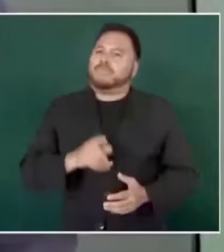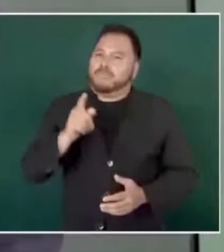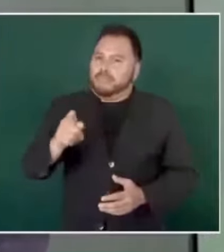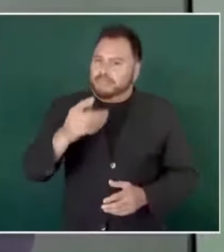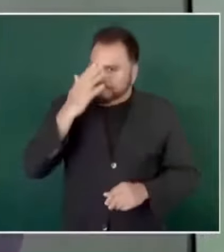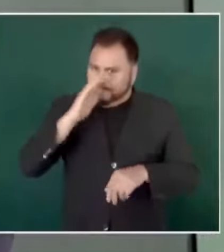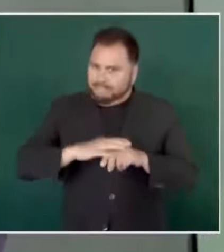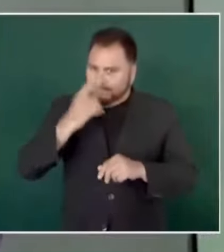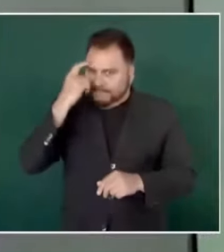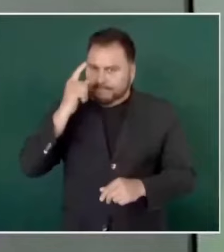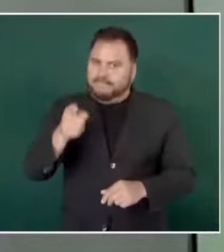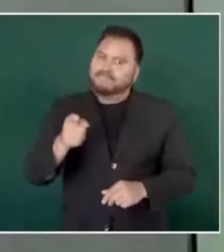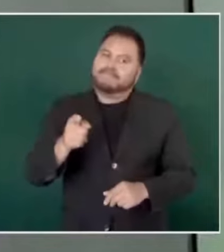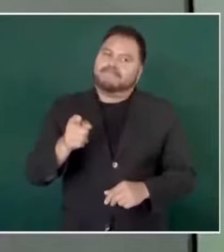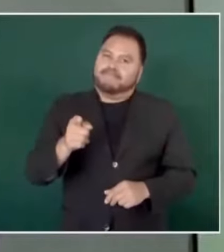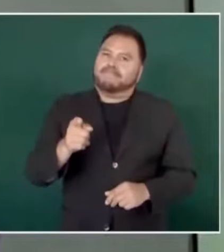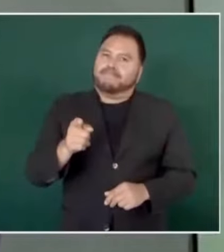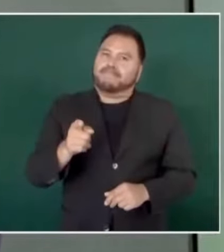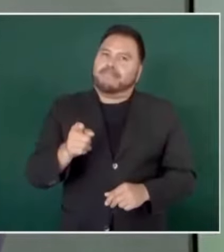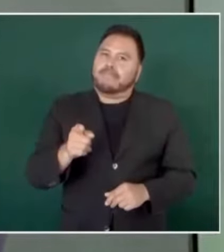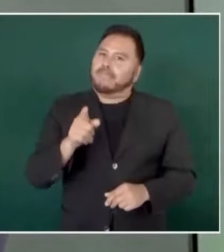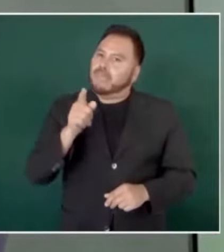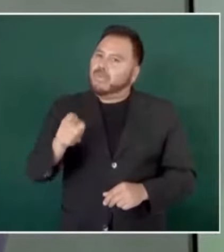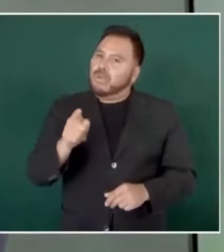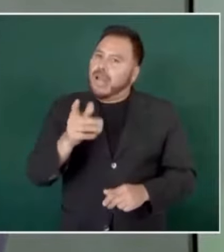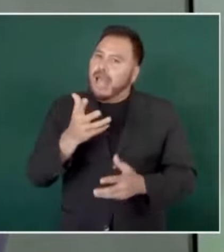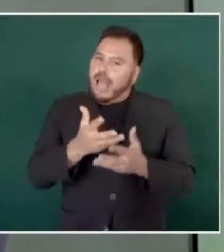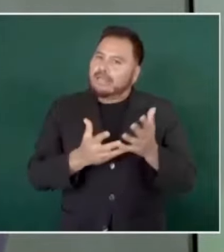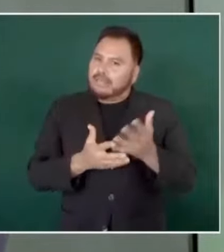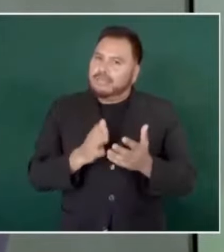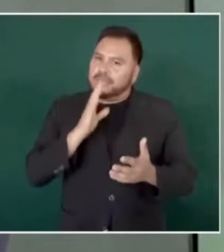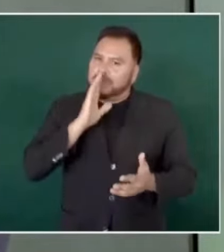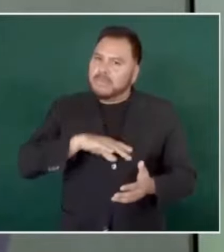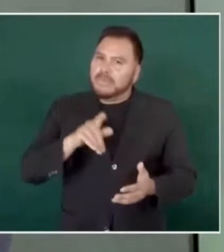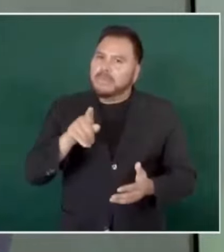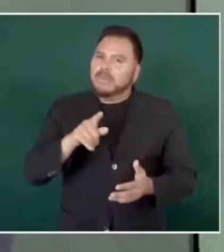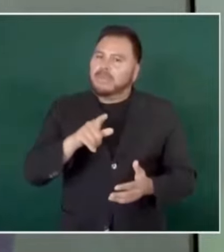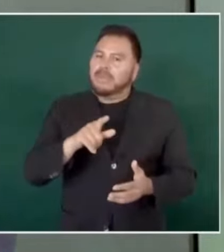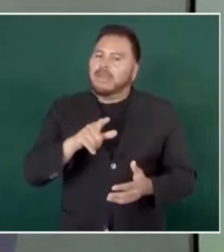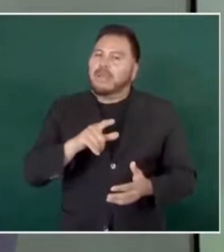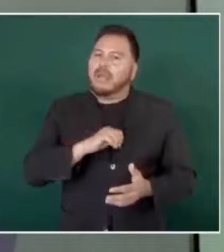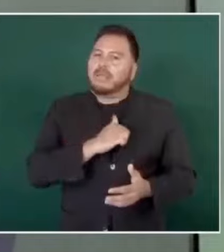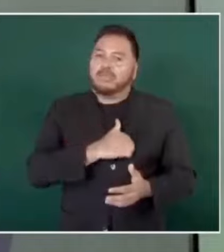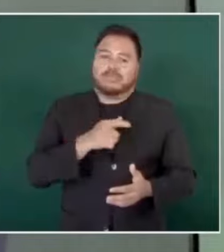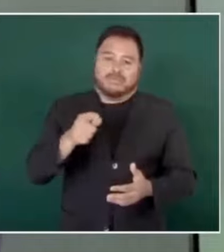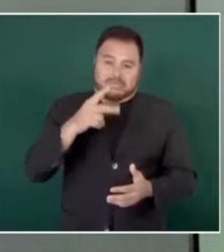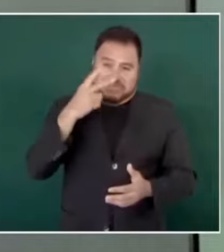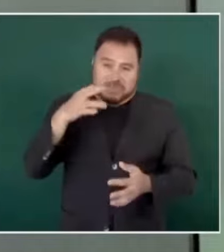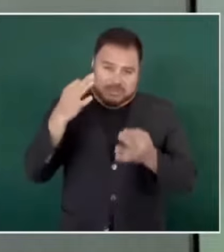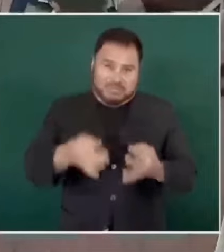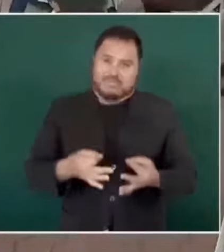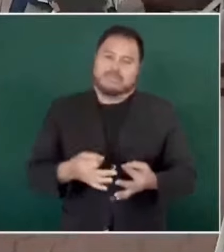esa actitud anti-mexicana